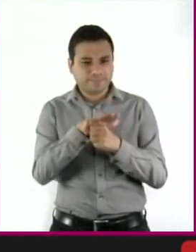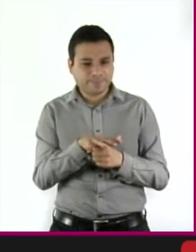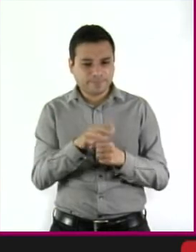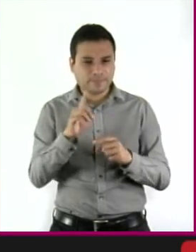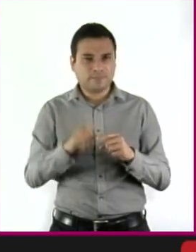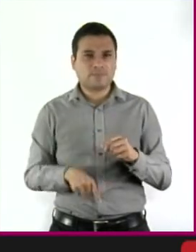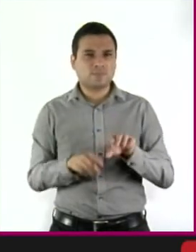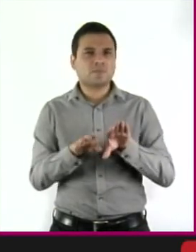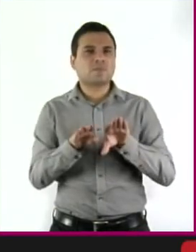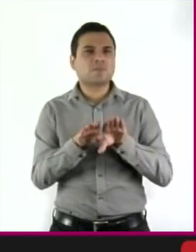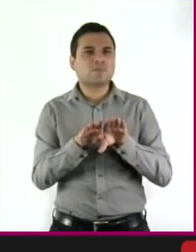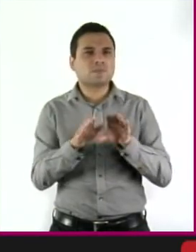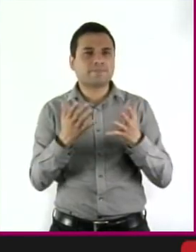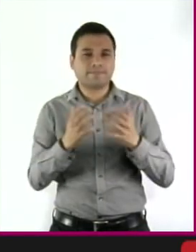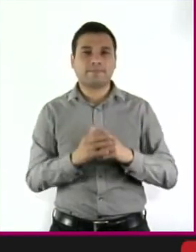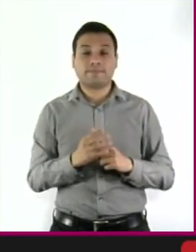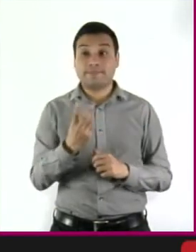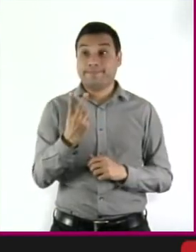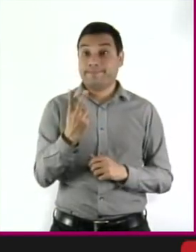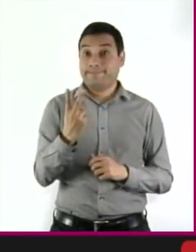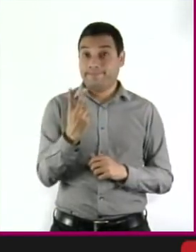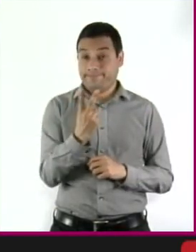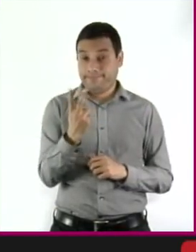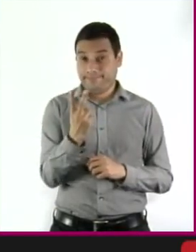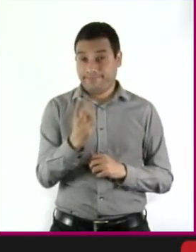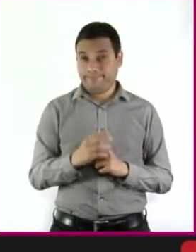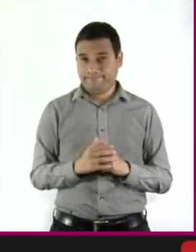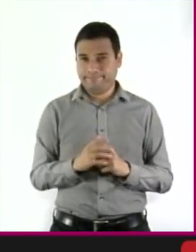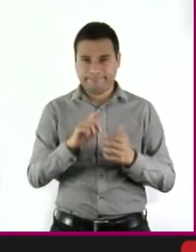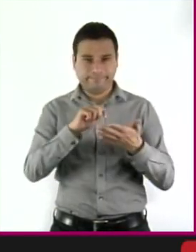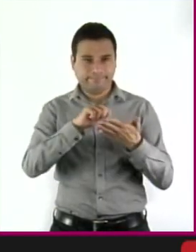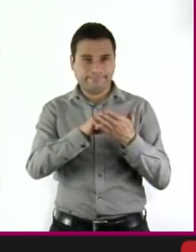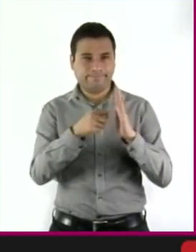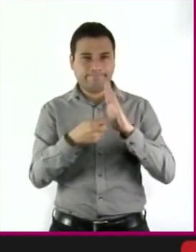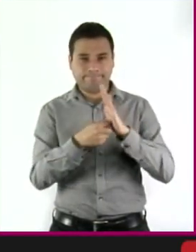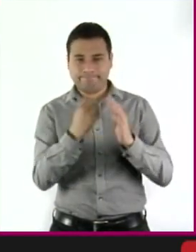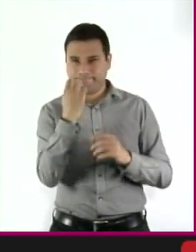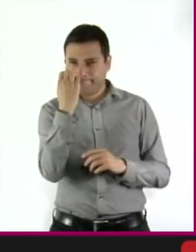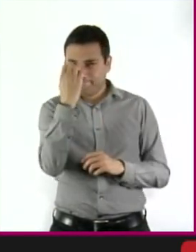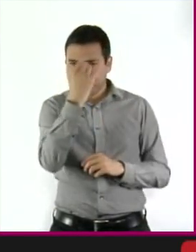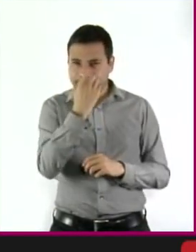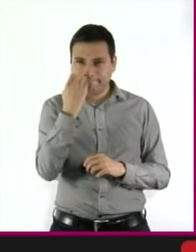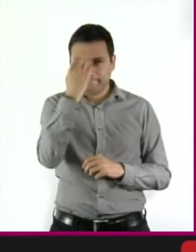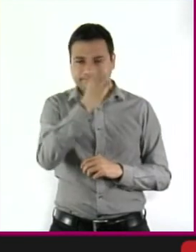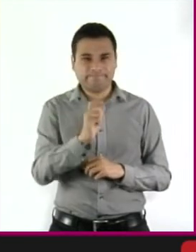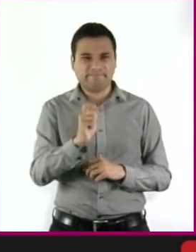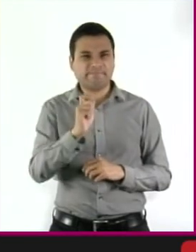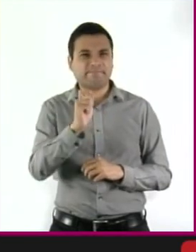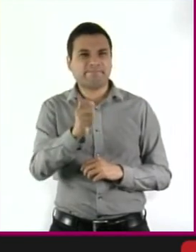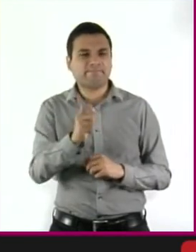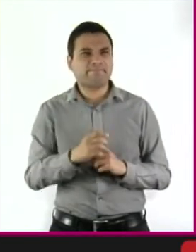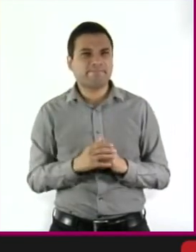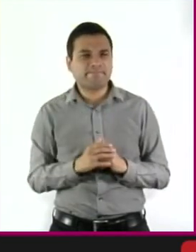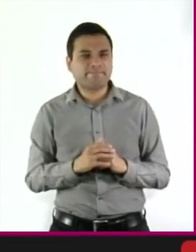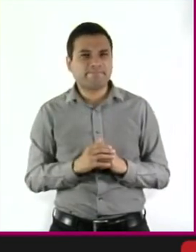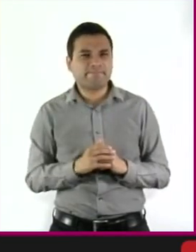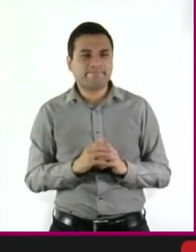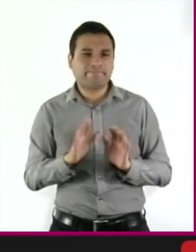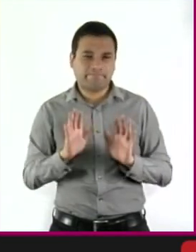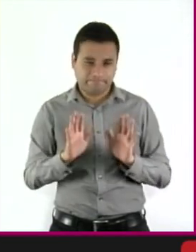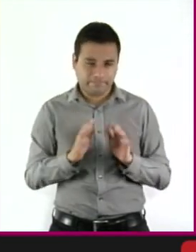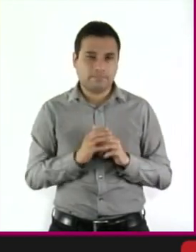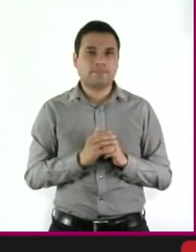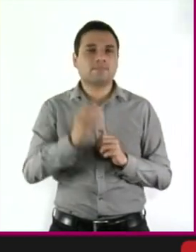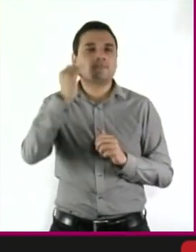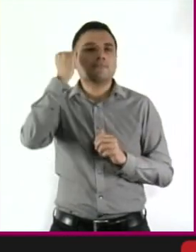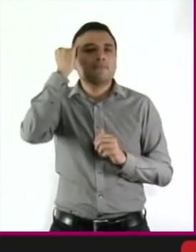Luna y Emiliano recurren a la técnica del ejercicio de la crítica, que consiste en sacar a la luz los supuestos implícitos